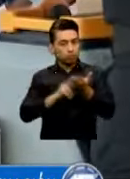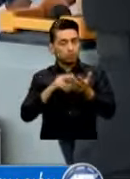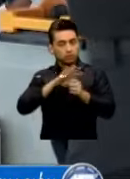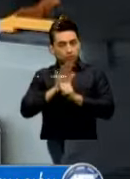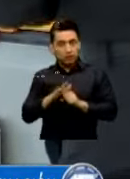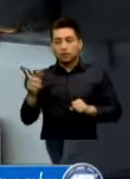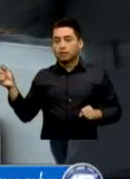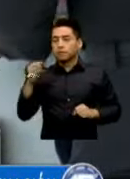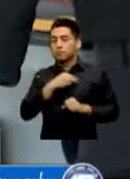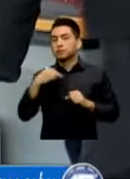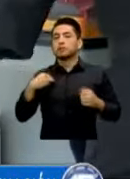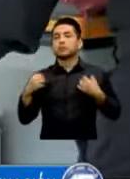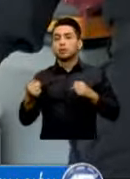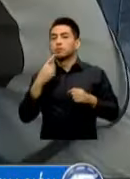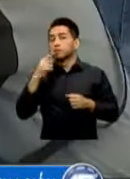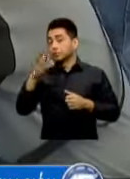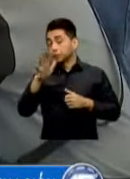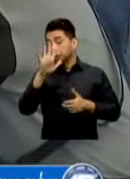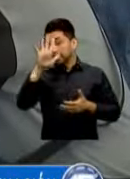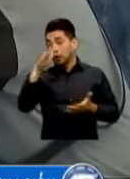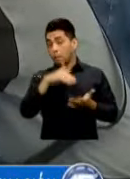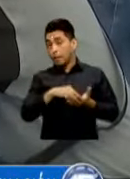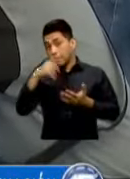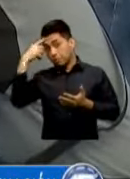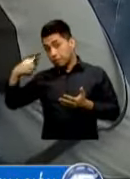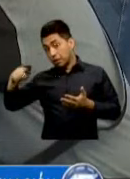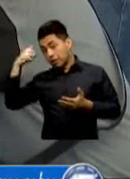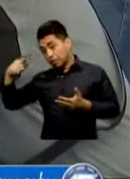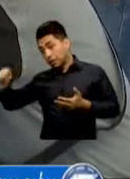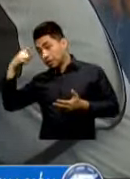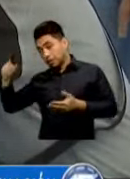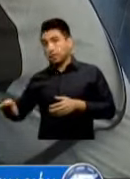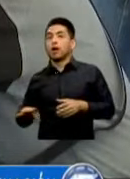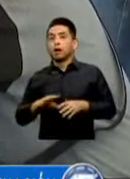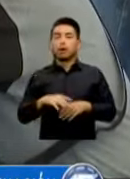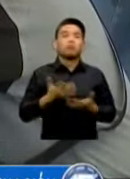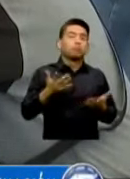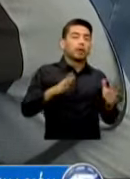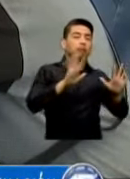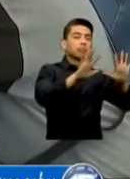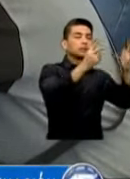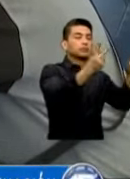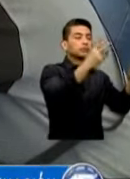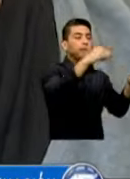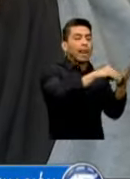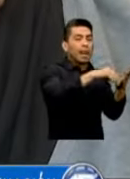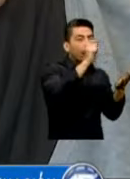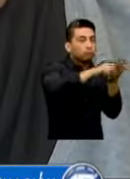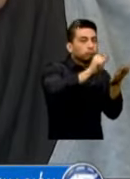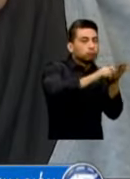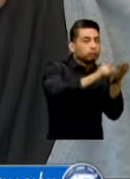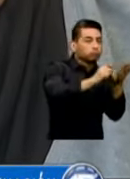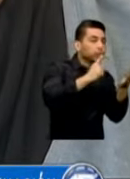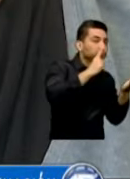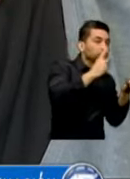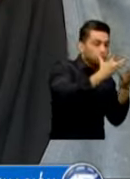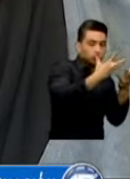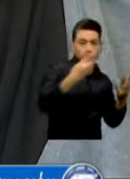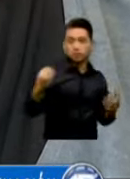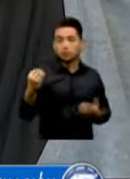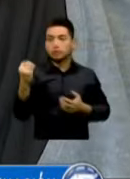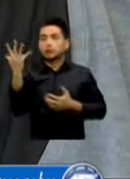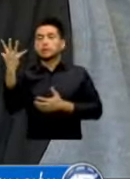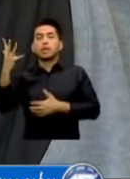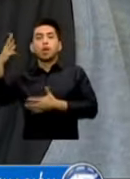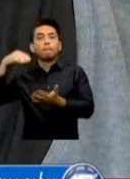Ministerio De Salud Son cerca De 5 mil Casos Por día De 17 mil Pruebas Realizadas Ante este incremento El Ministerio De Salud Informó Esta